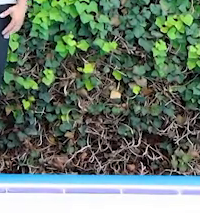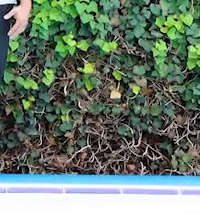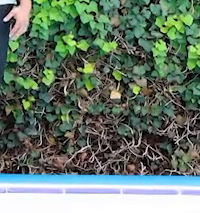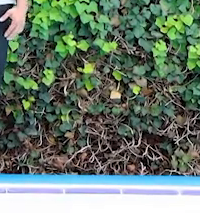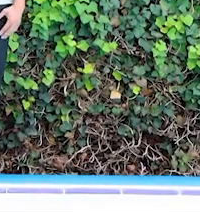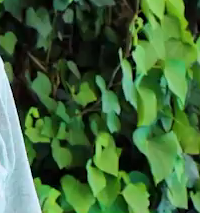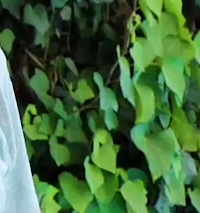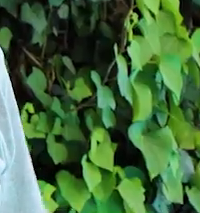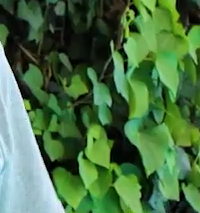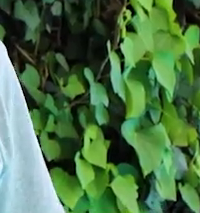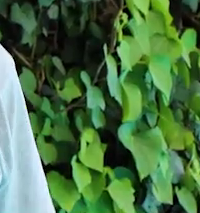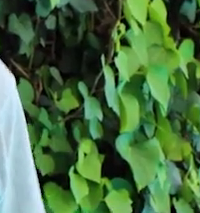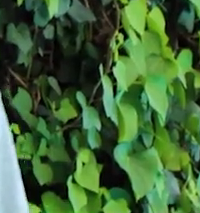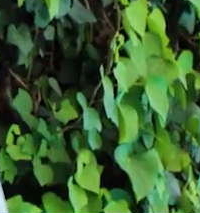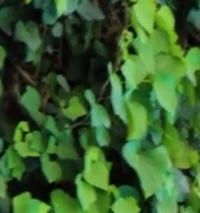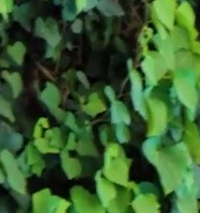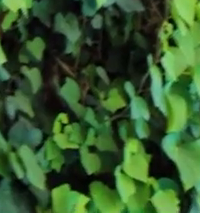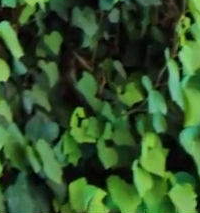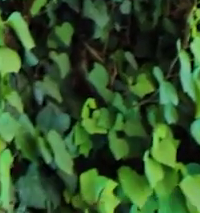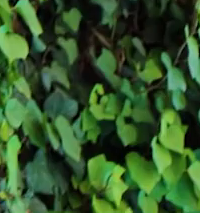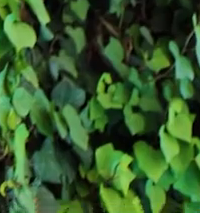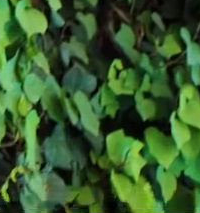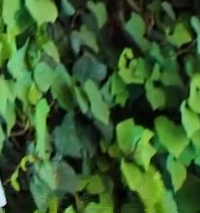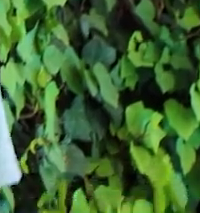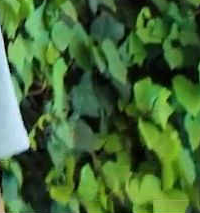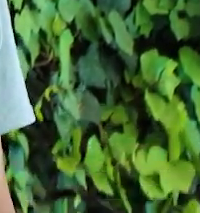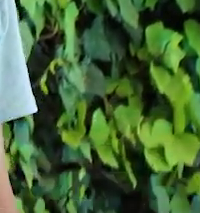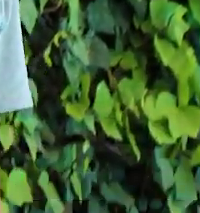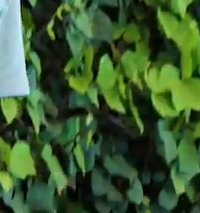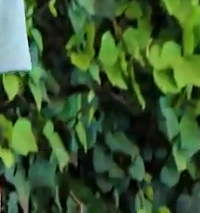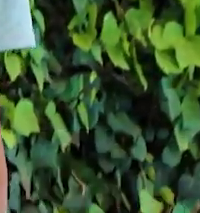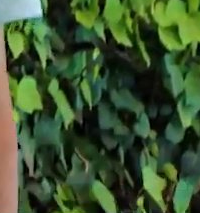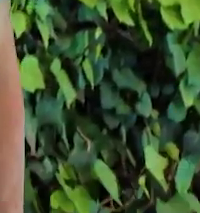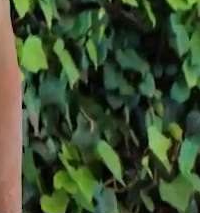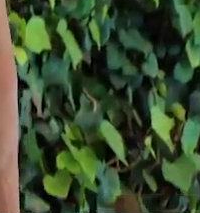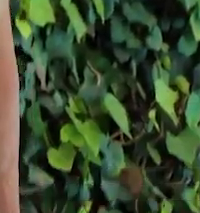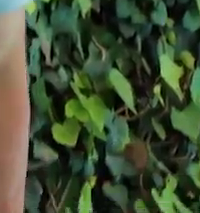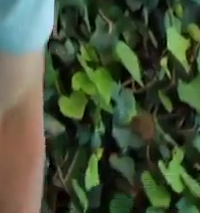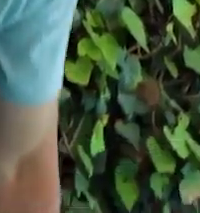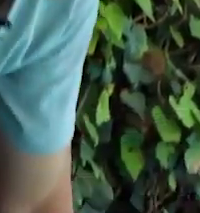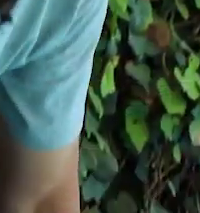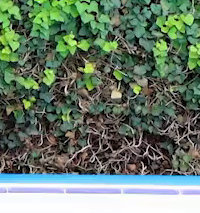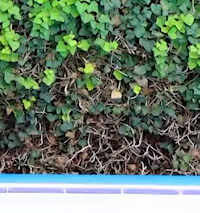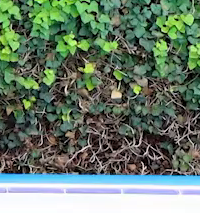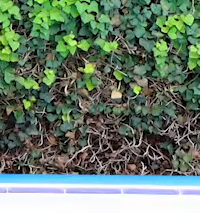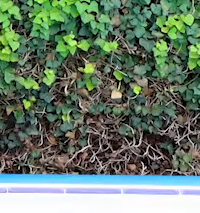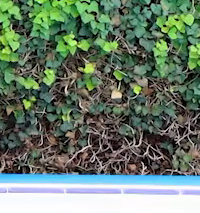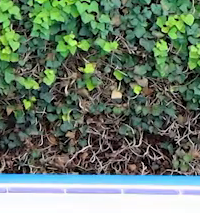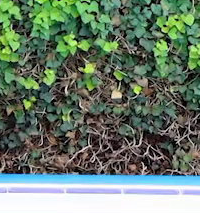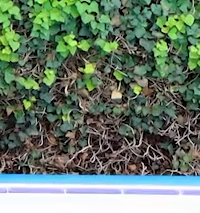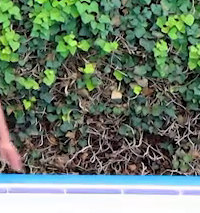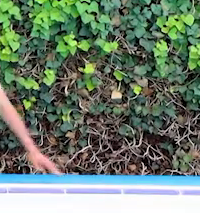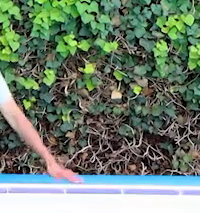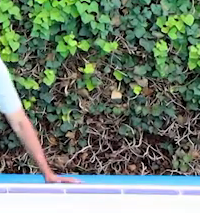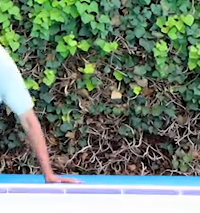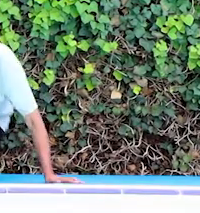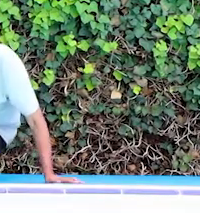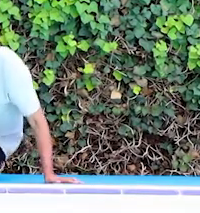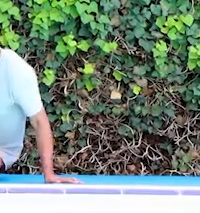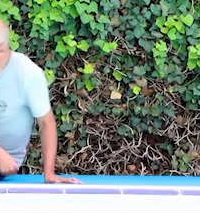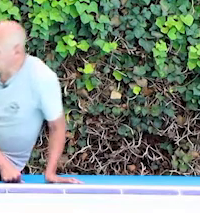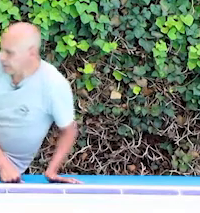plancha lateral. ¿Qué es una plancha lateral? Nos vamos a acostar de forma lateral, ¿sí? De tal manera, Jair, vamos a hacerlo.